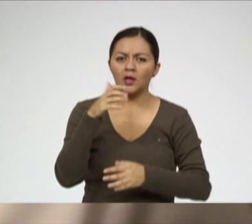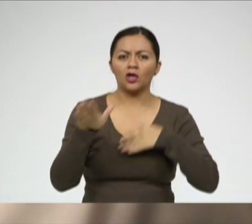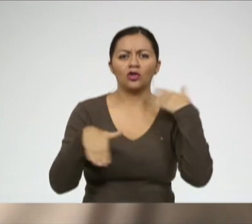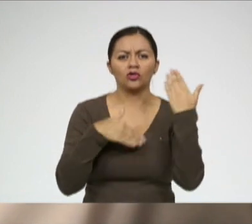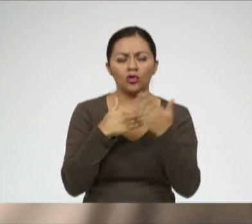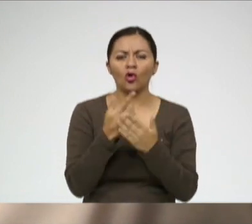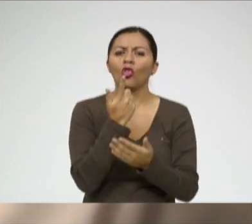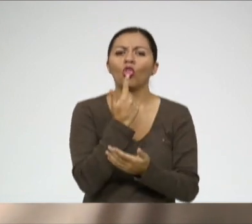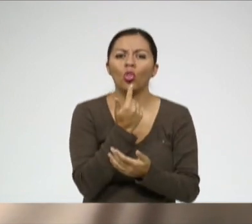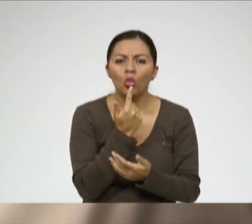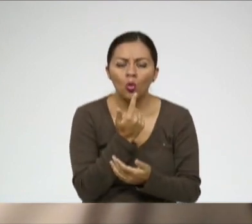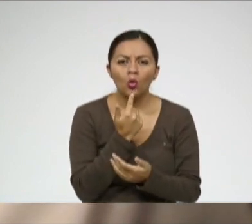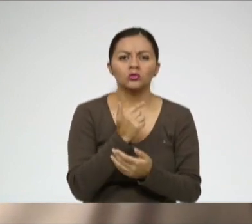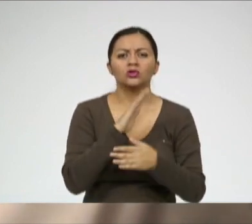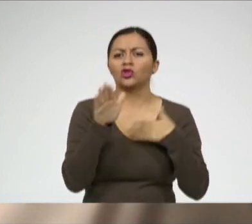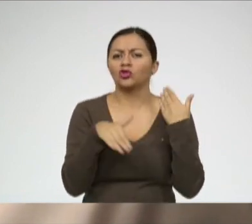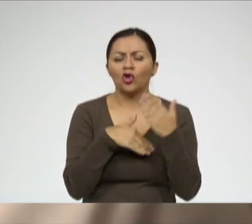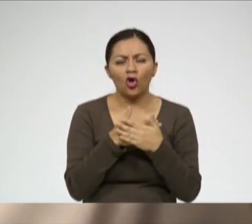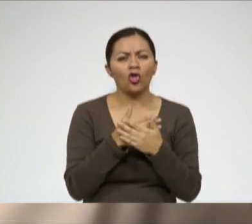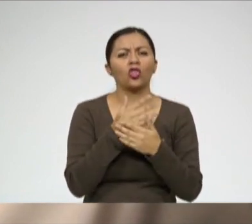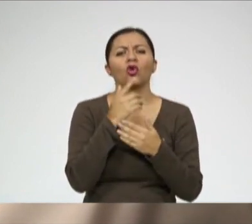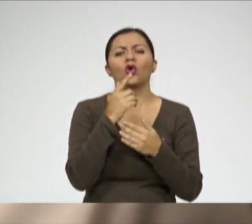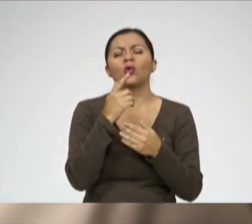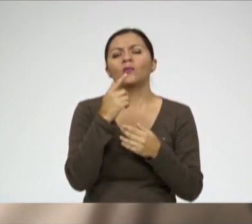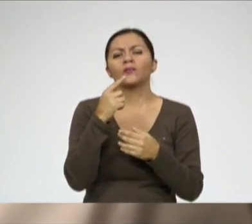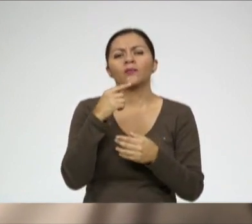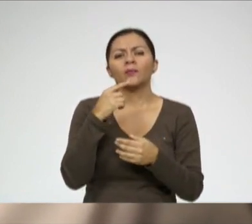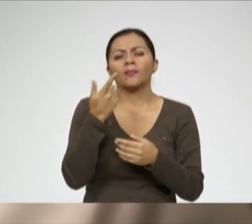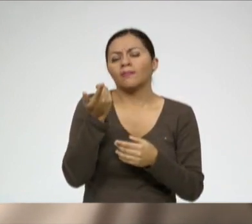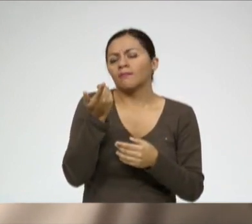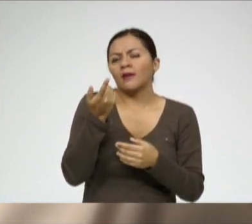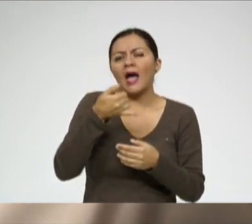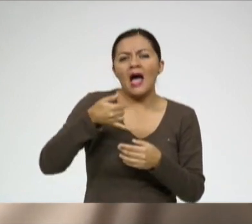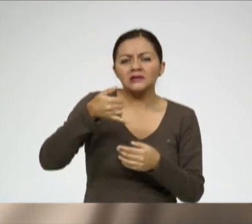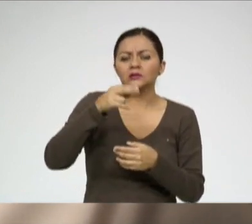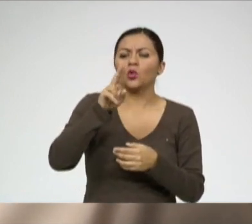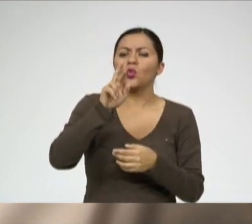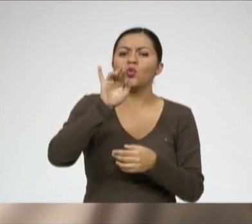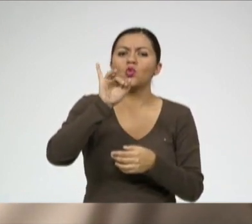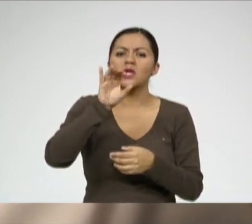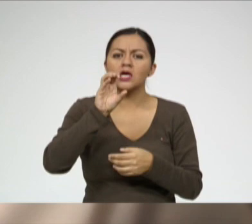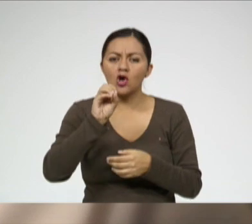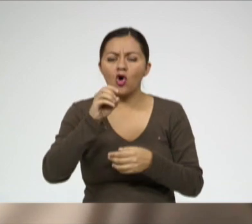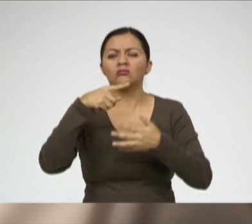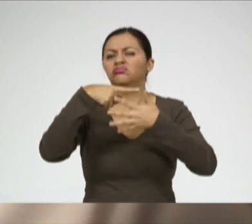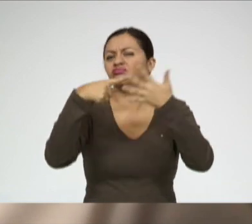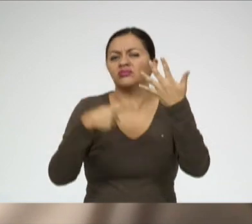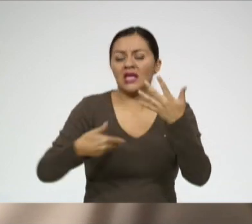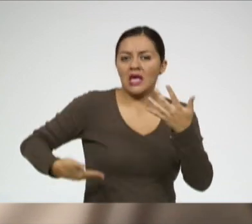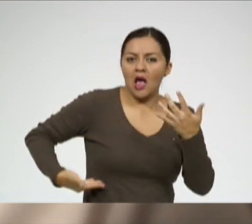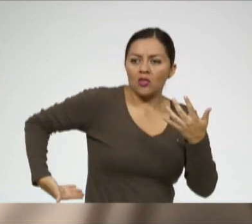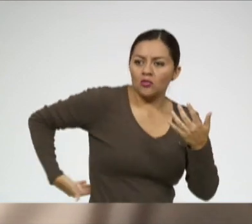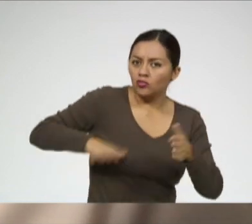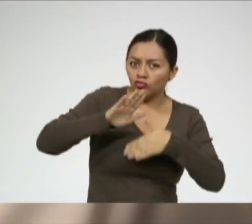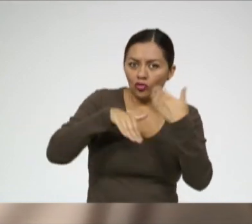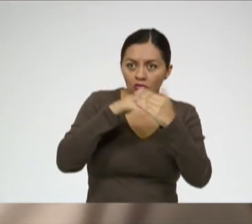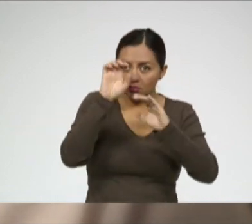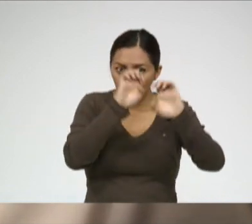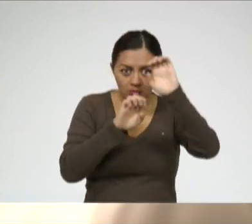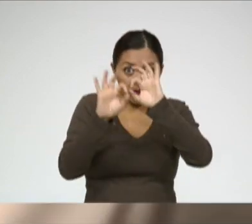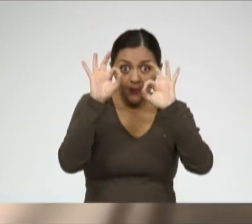glucosa, perfil lipídicos, ácidos úricos. Es decir, voy a analizar lo básico para saber que el paciente no tenga problemas también